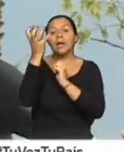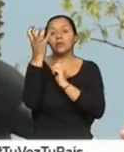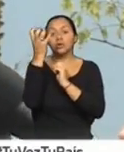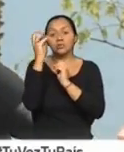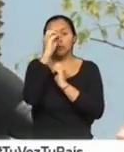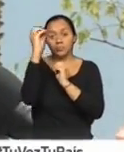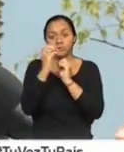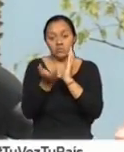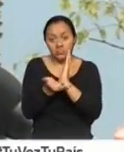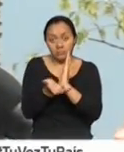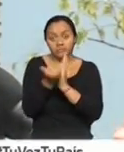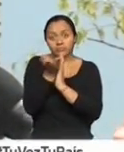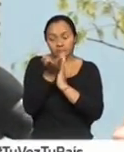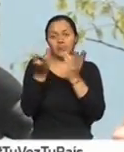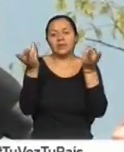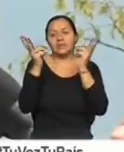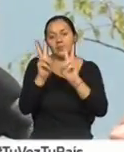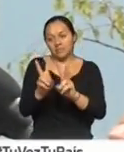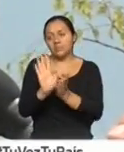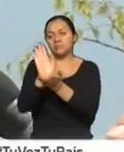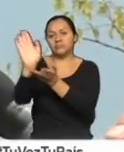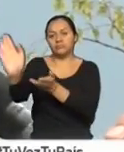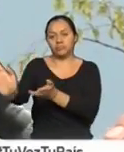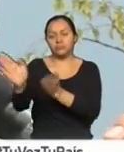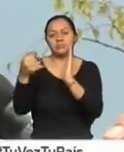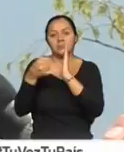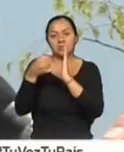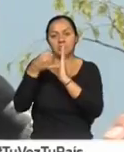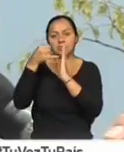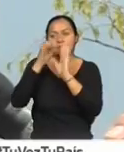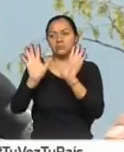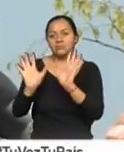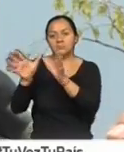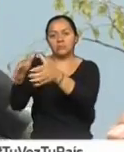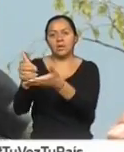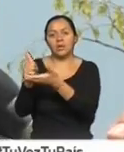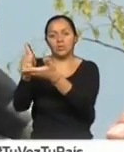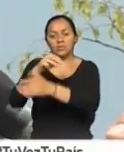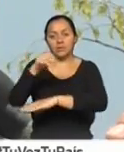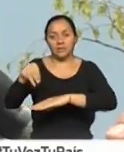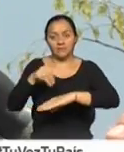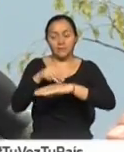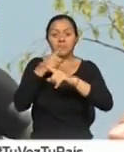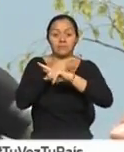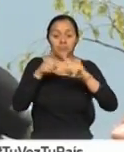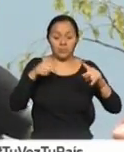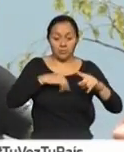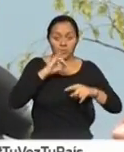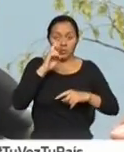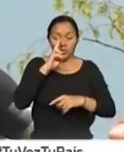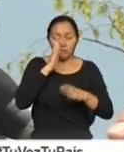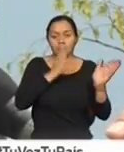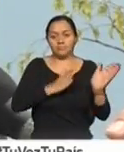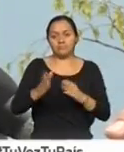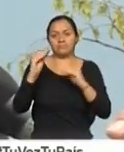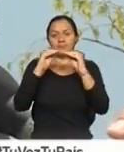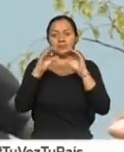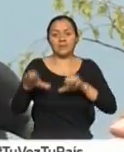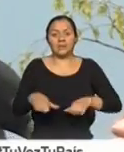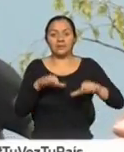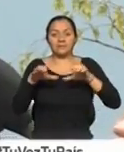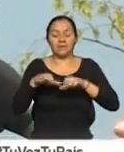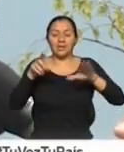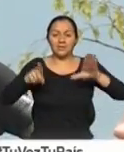de mayo y hasta el mes de junio, este mes registraremos el último mes que la actividad de mayo se registra en junio